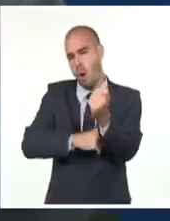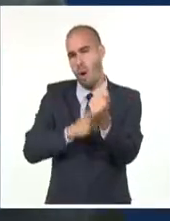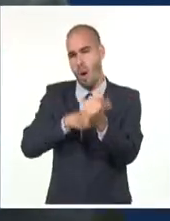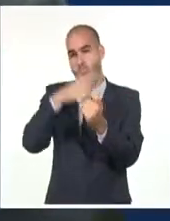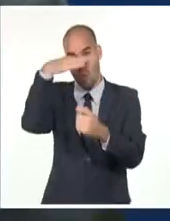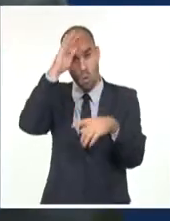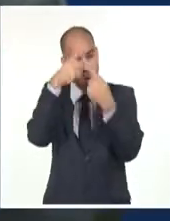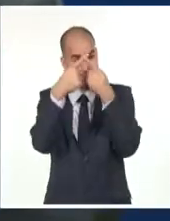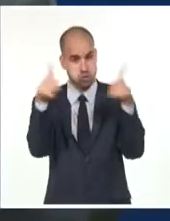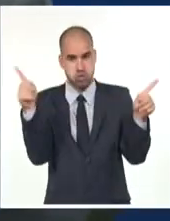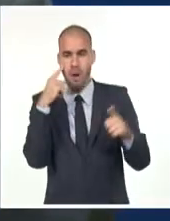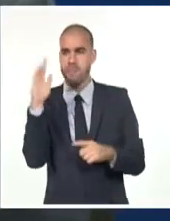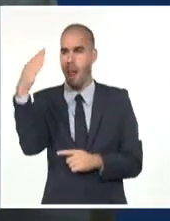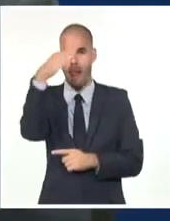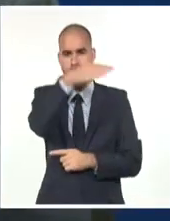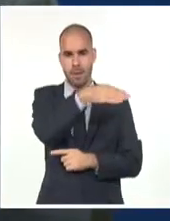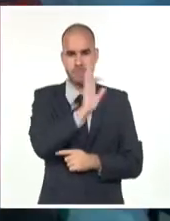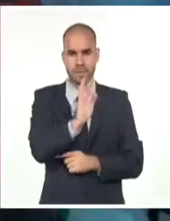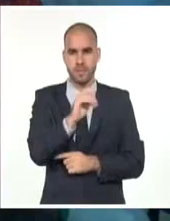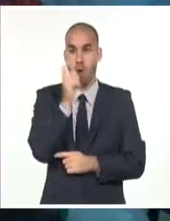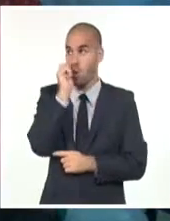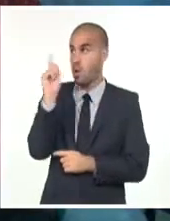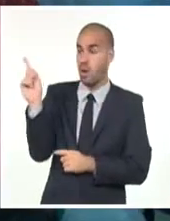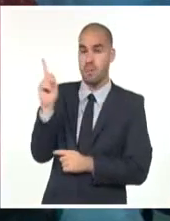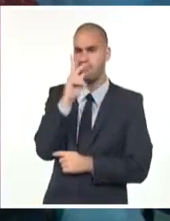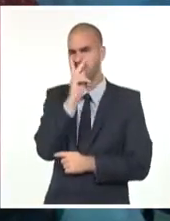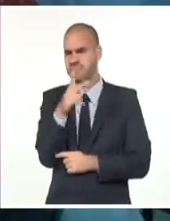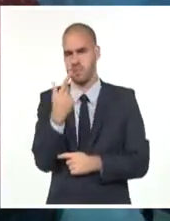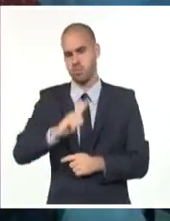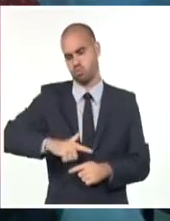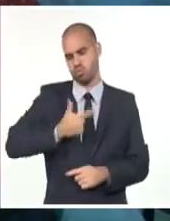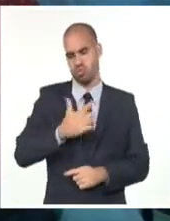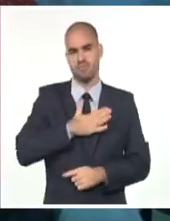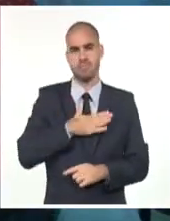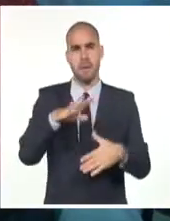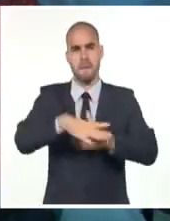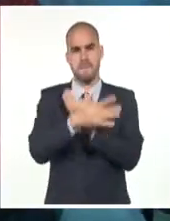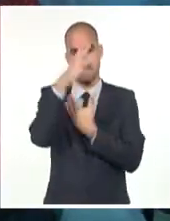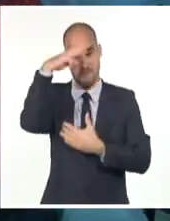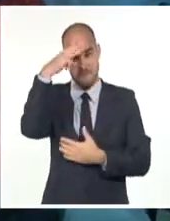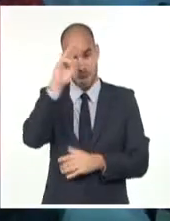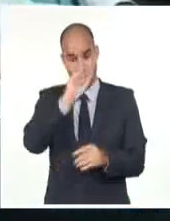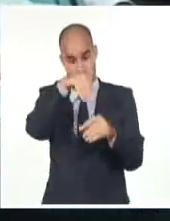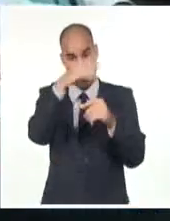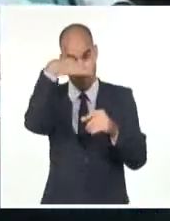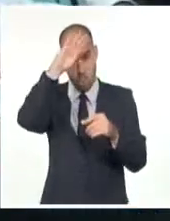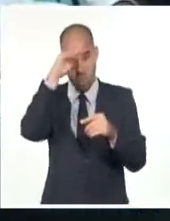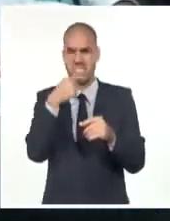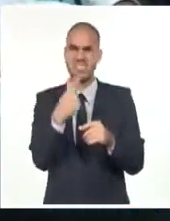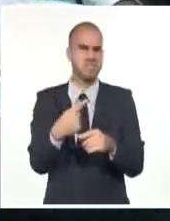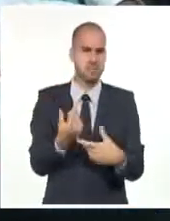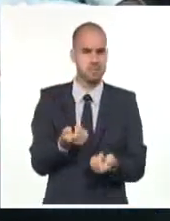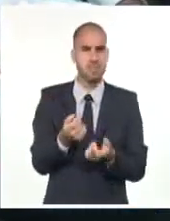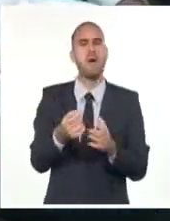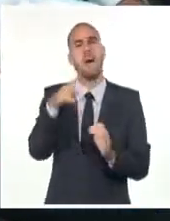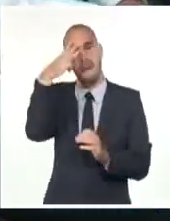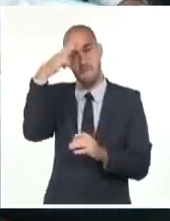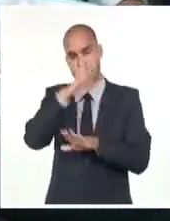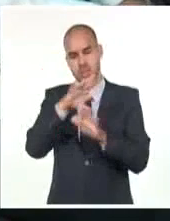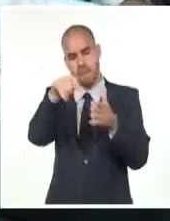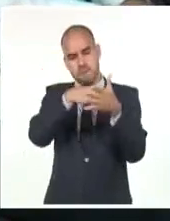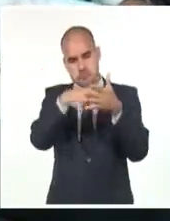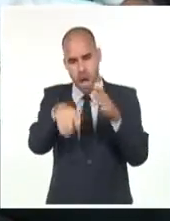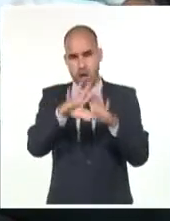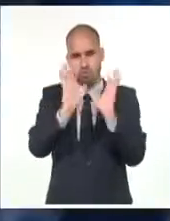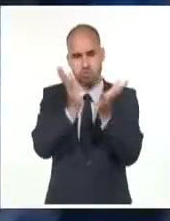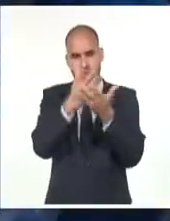Por su parte, Santiago Ruiz Sánchez, encargado de Asuntos Culturales de la Embajada de México en Cuba, destacó que la nación ha concebido un programa que